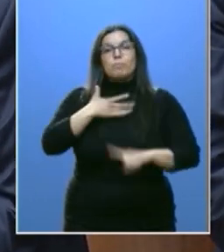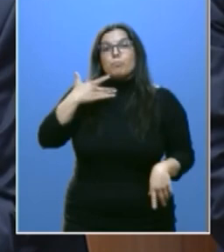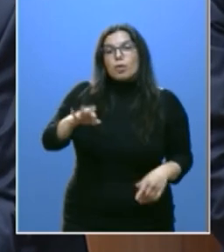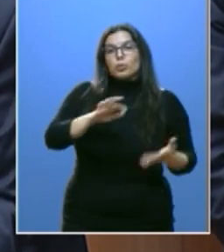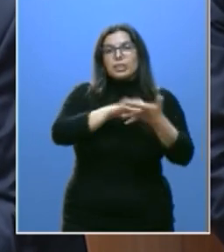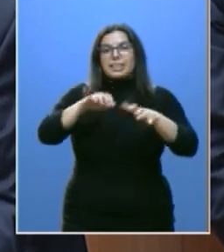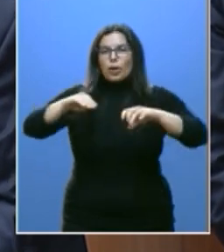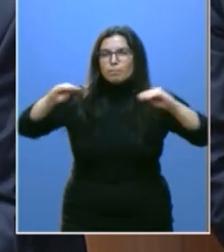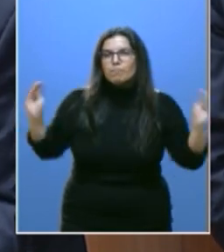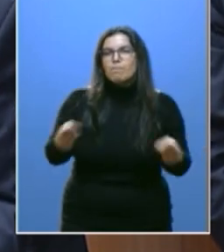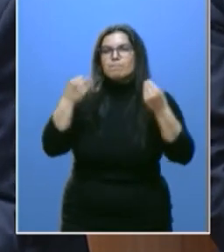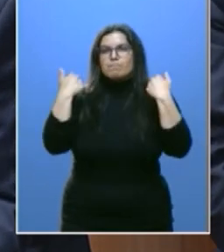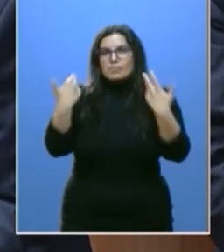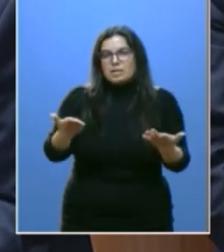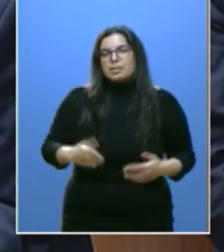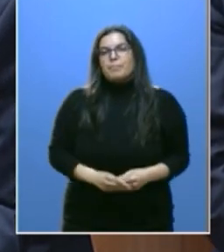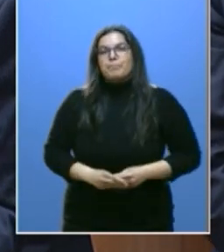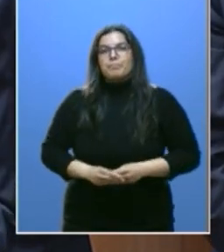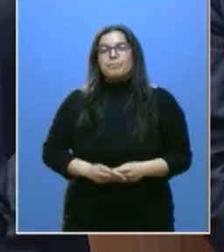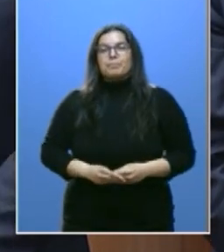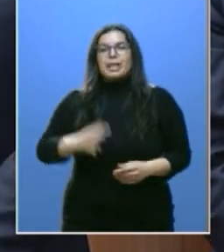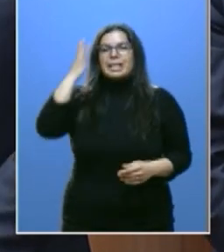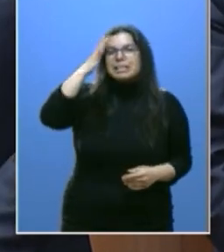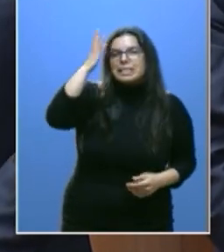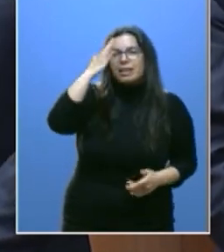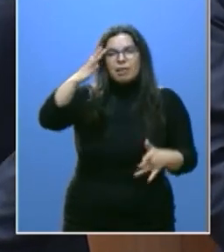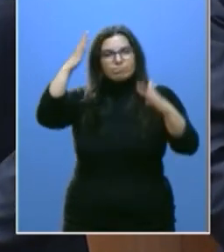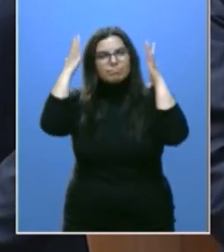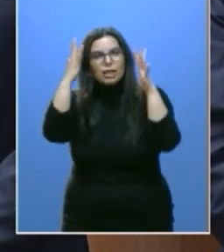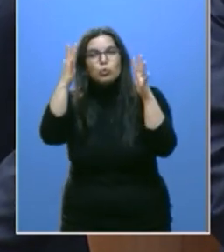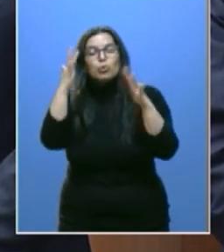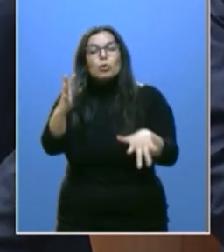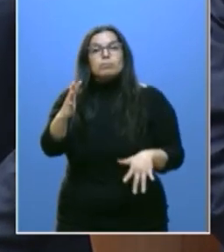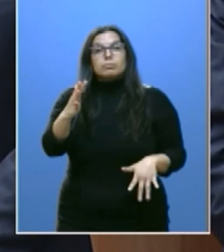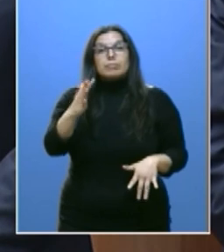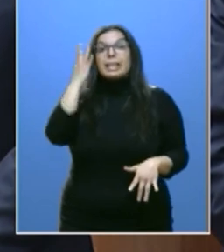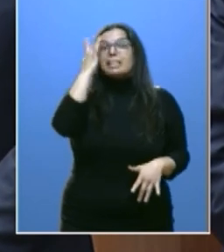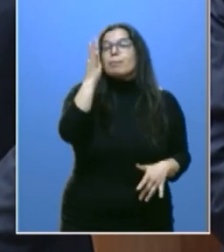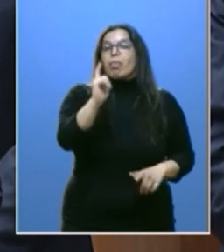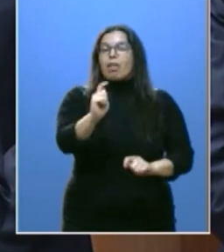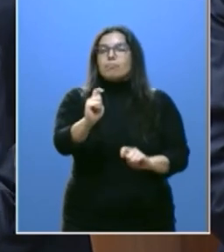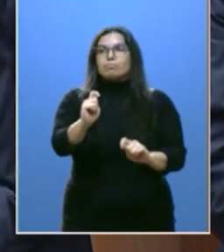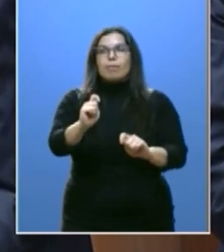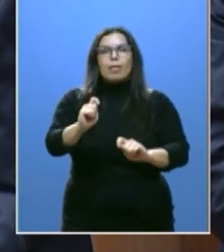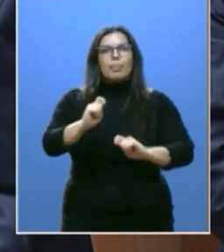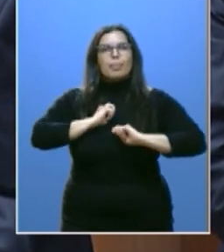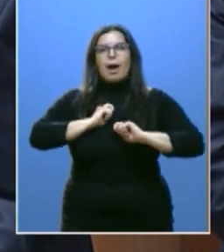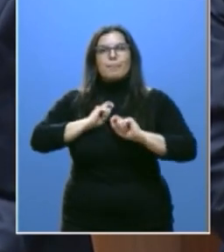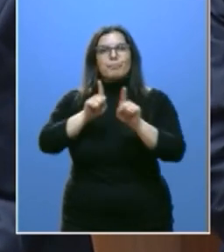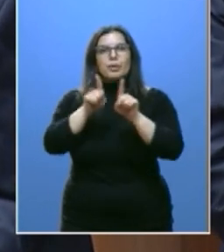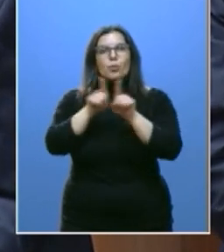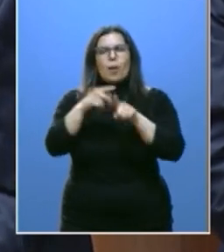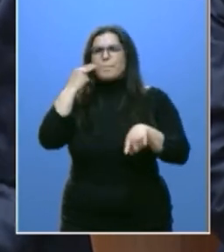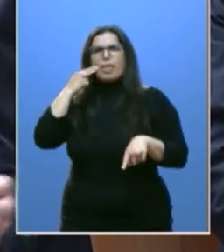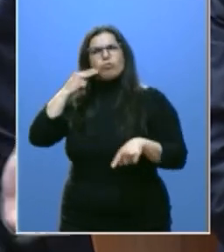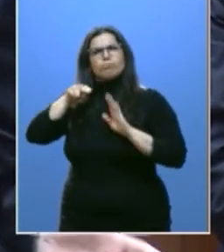a Castilla y León con esperanza e ilusión, con esperanza que nos lleva mucho más lejos que el miedo